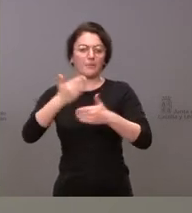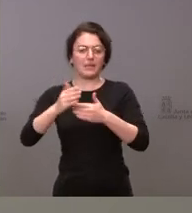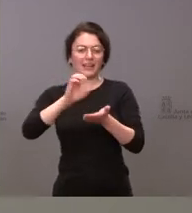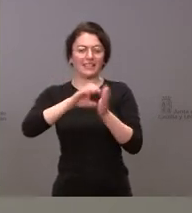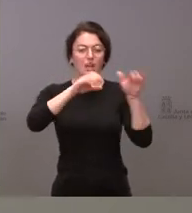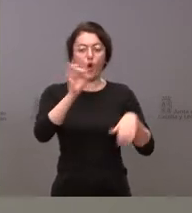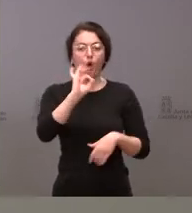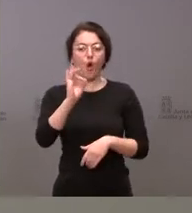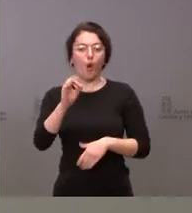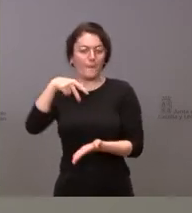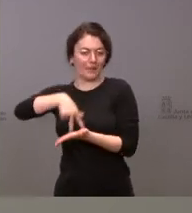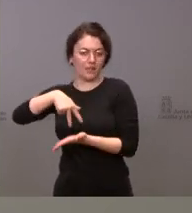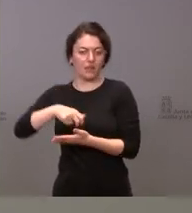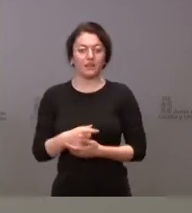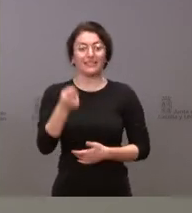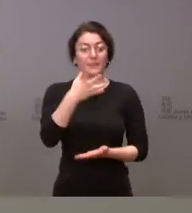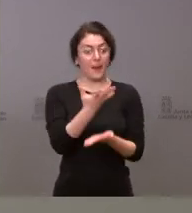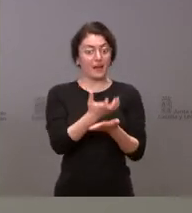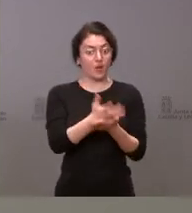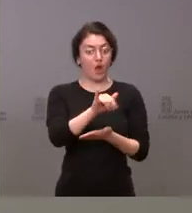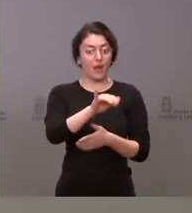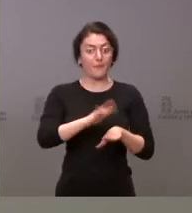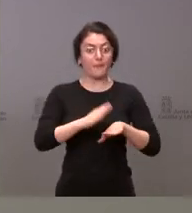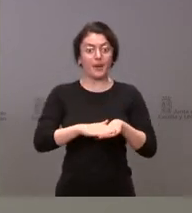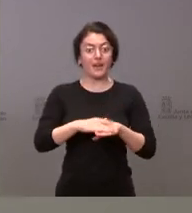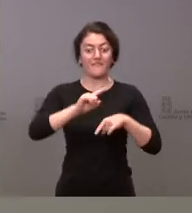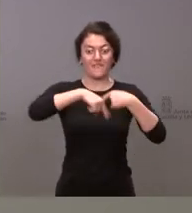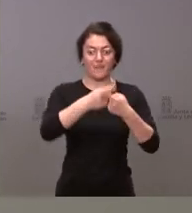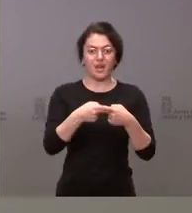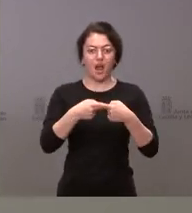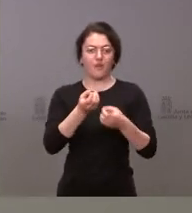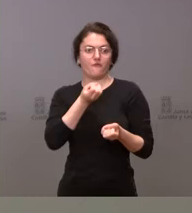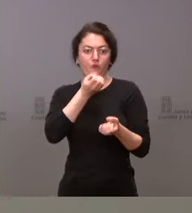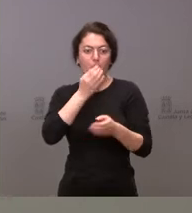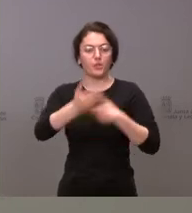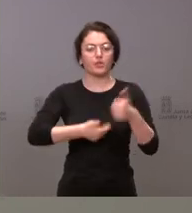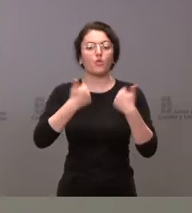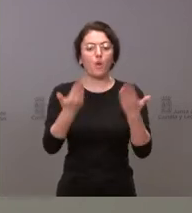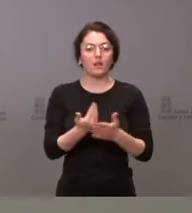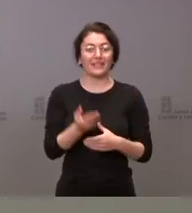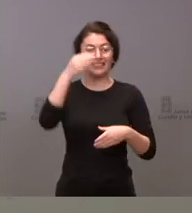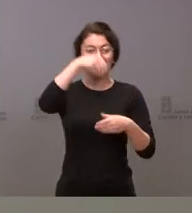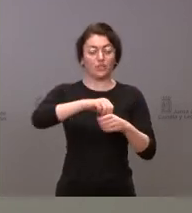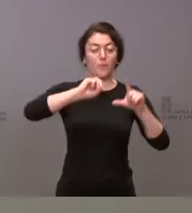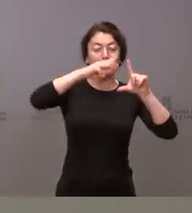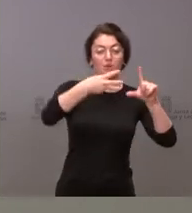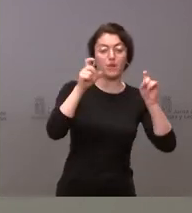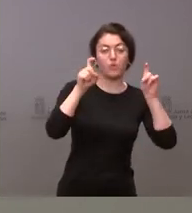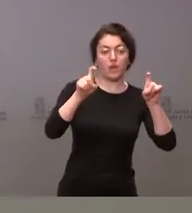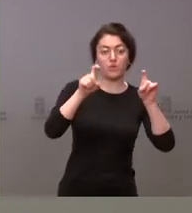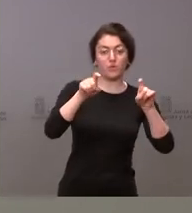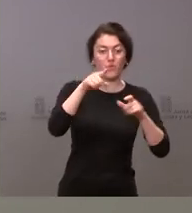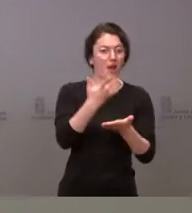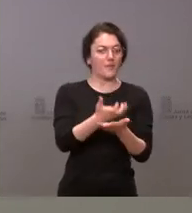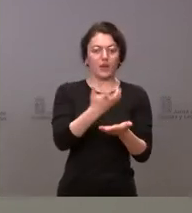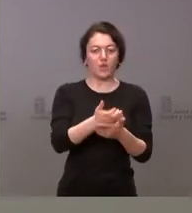se ha hecho una aplicación informática para ir informando a las familias de su proceso. Estará ubicada en el portal de educación y solamente será una aplicación de